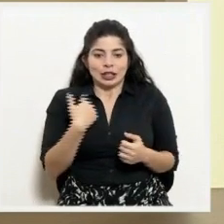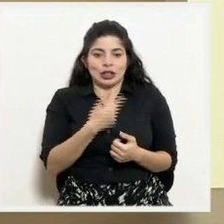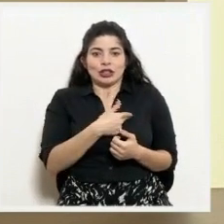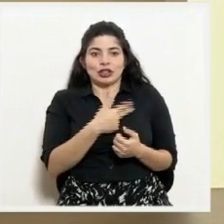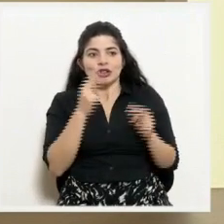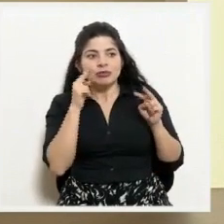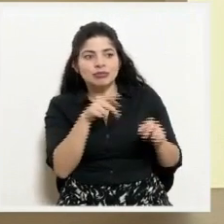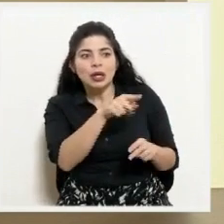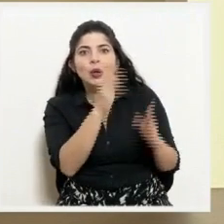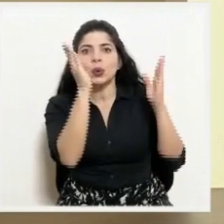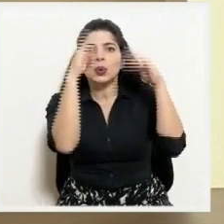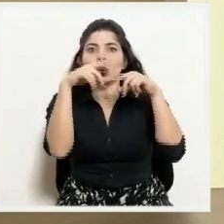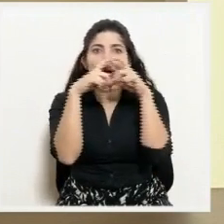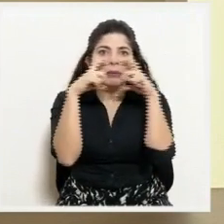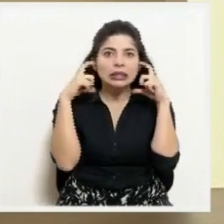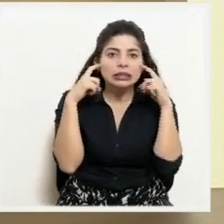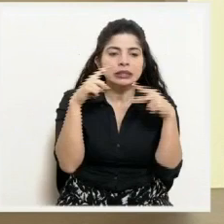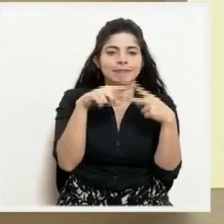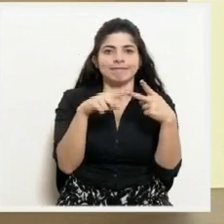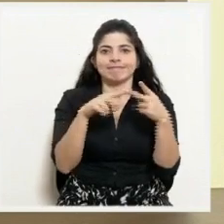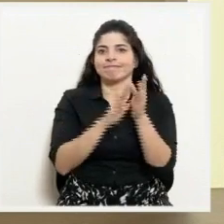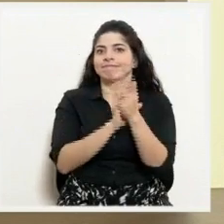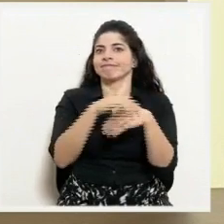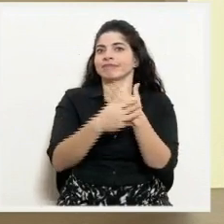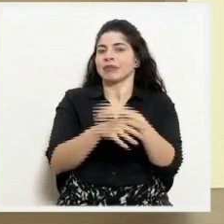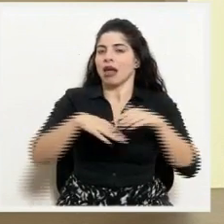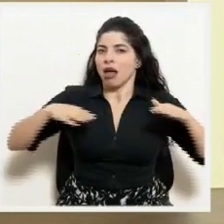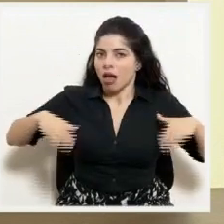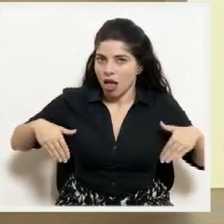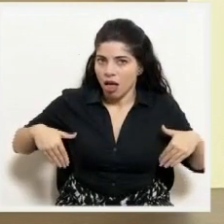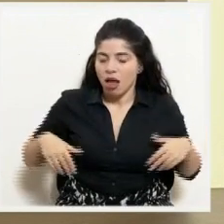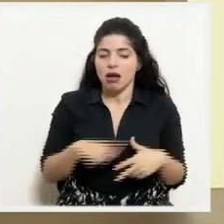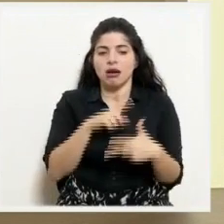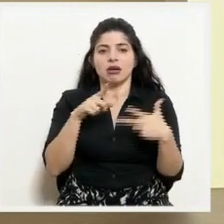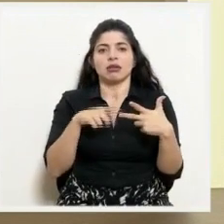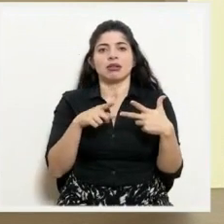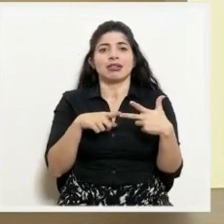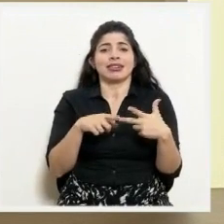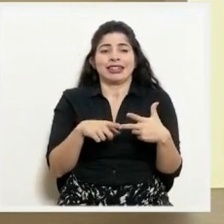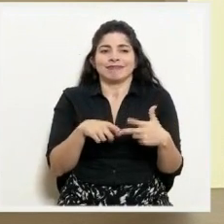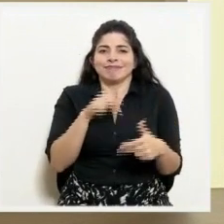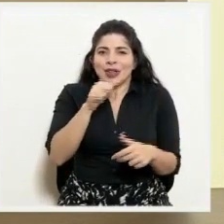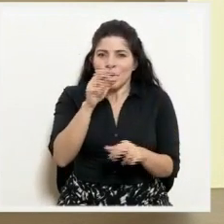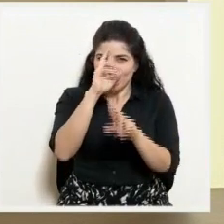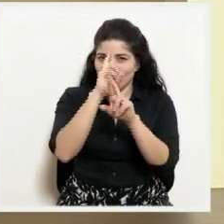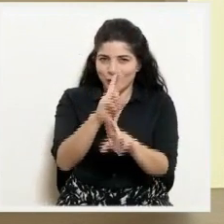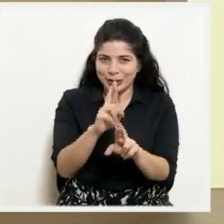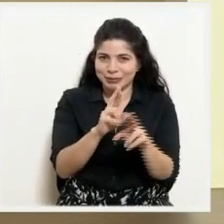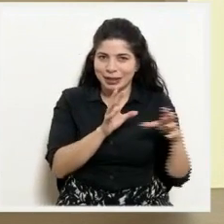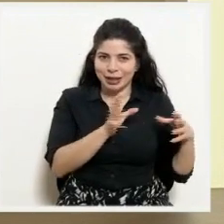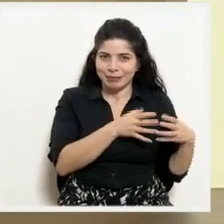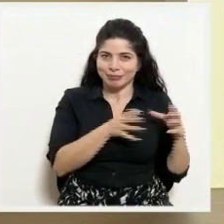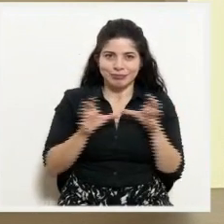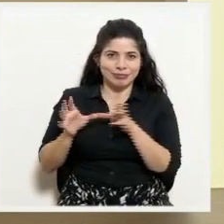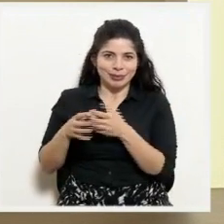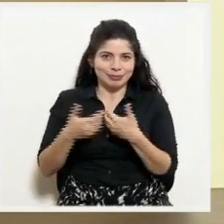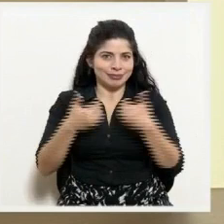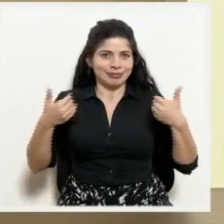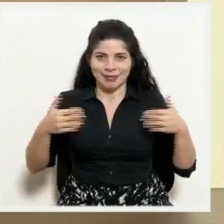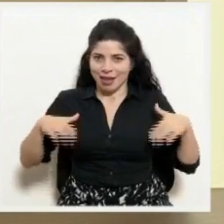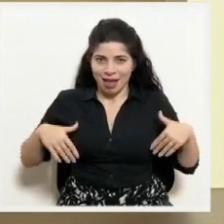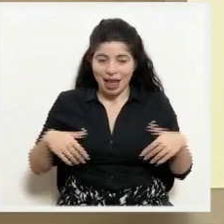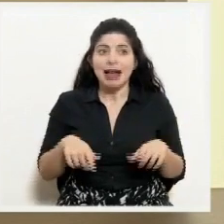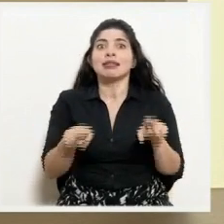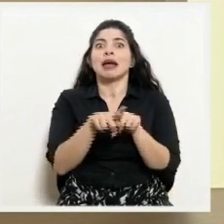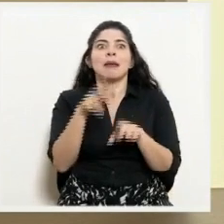el uso de mascarilla, donde no hay un adecuado lavado de manos, en donde definitivamente no se respetan las burbujas, en donde no